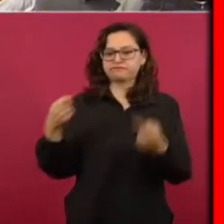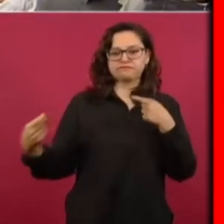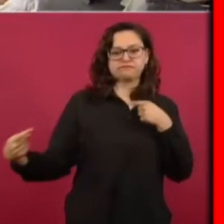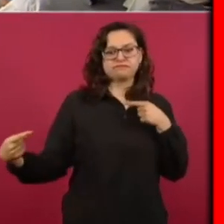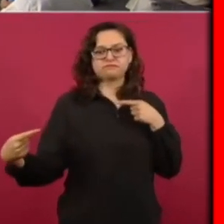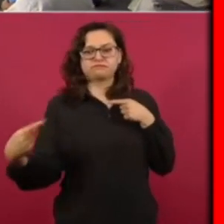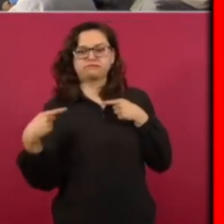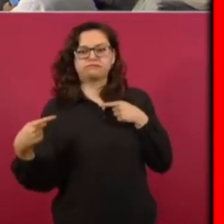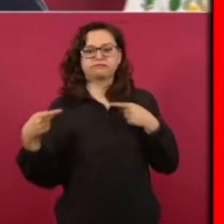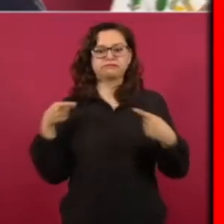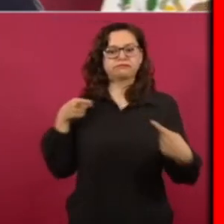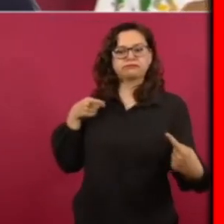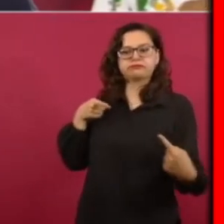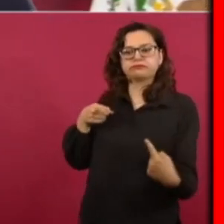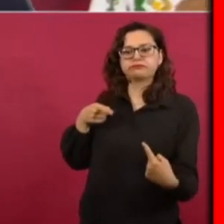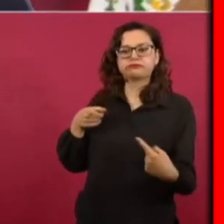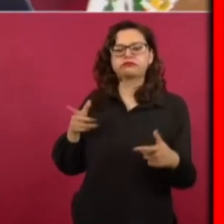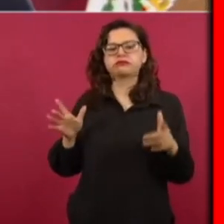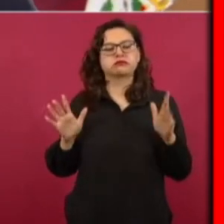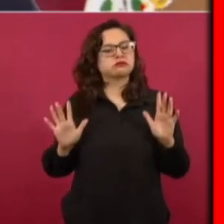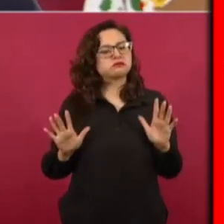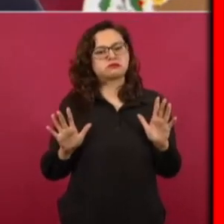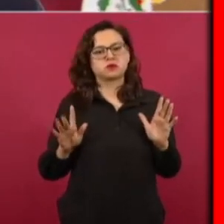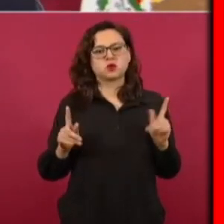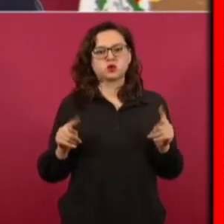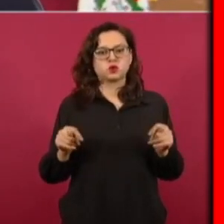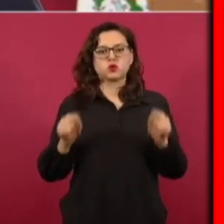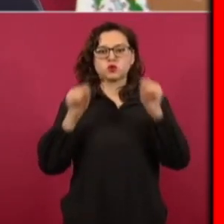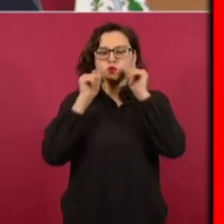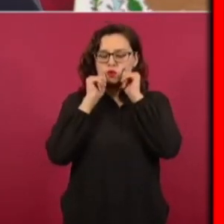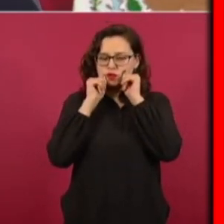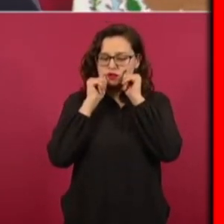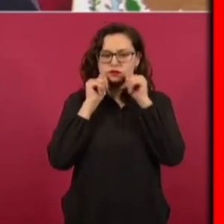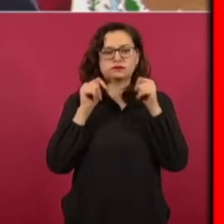buscando restablecer la legalidad